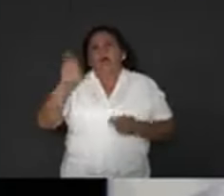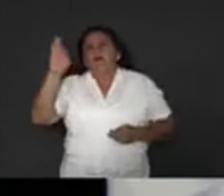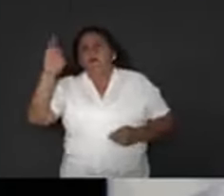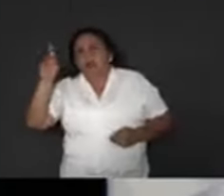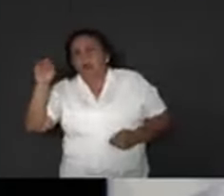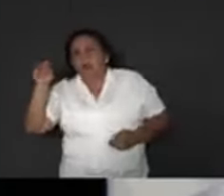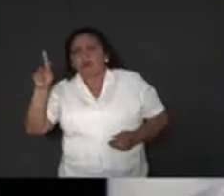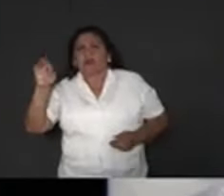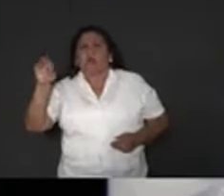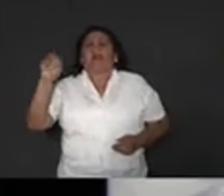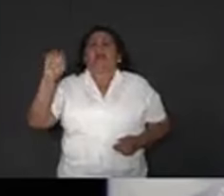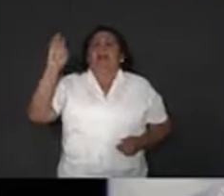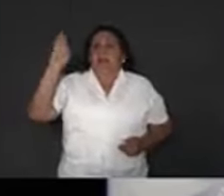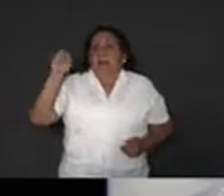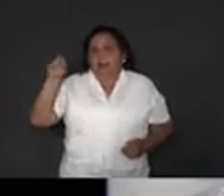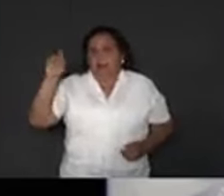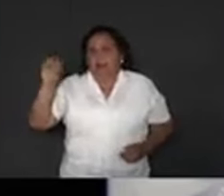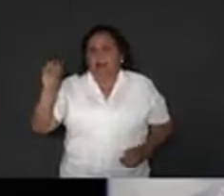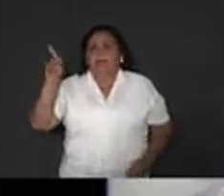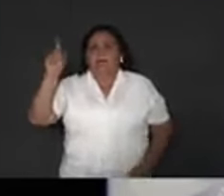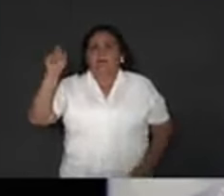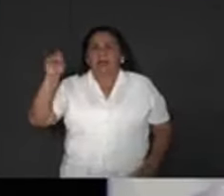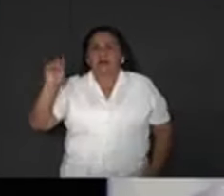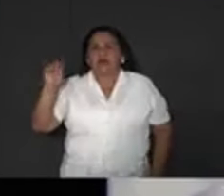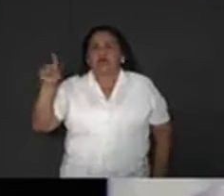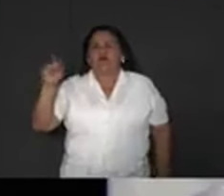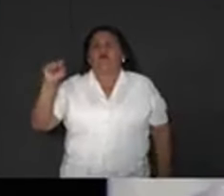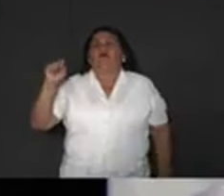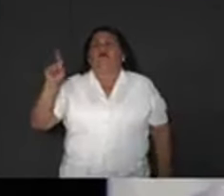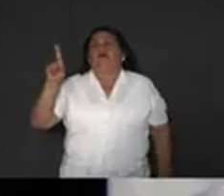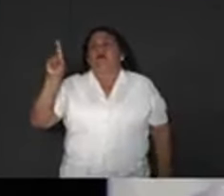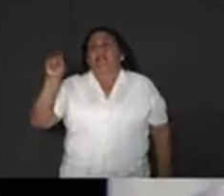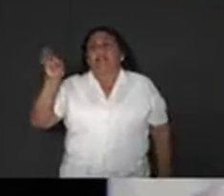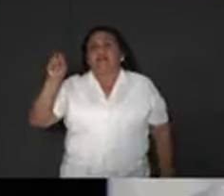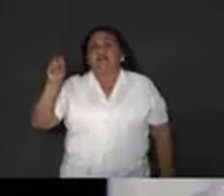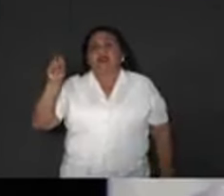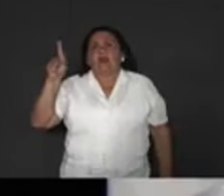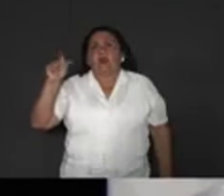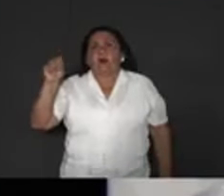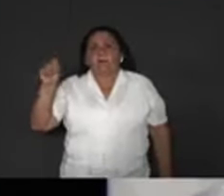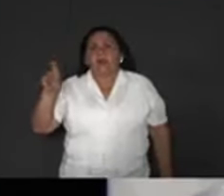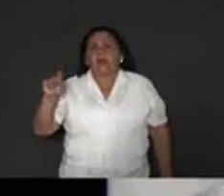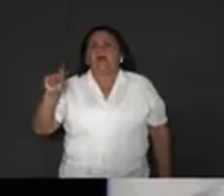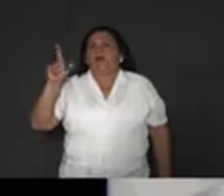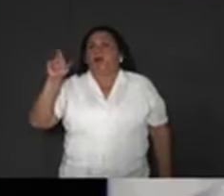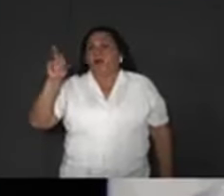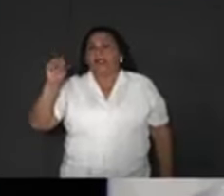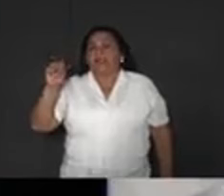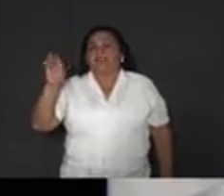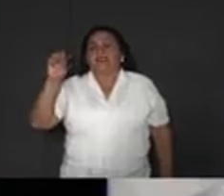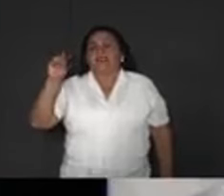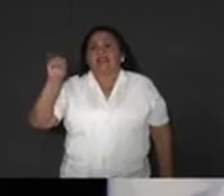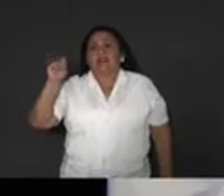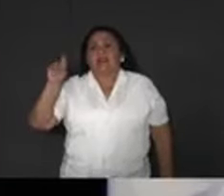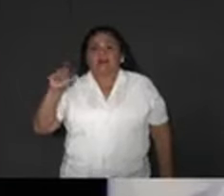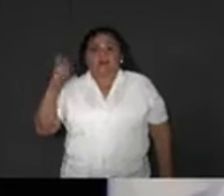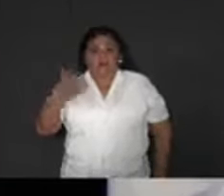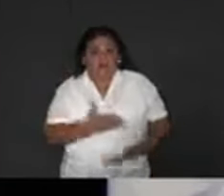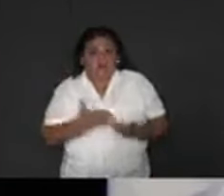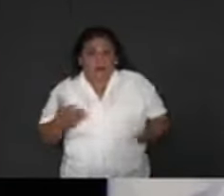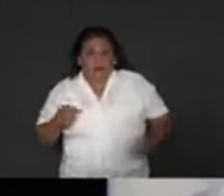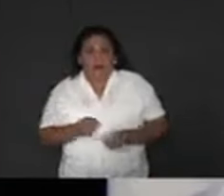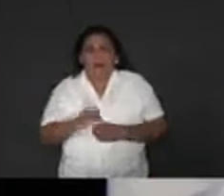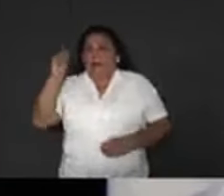Cervera, Clemente Escalante, Panchito Torres, Antonio Jomada, Afden López, Marco Celis, Luis Cebia, y su reciente adquisición,